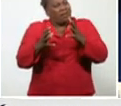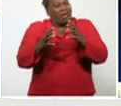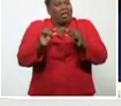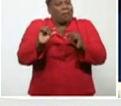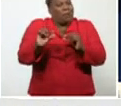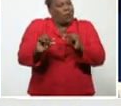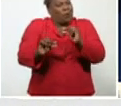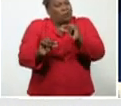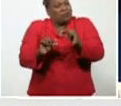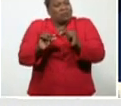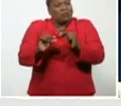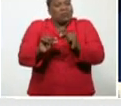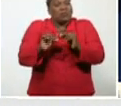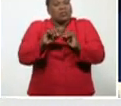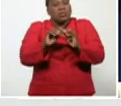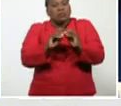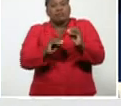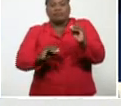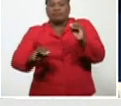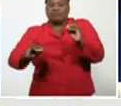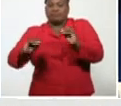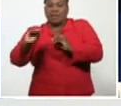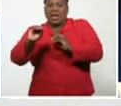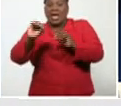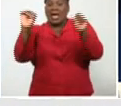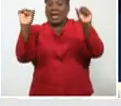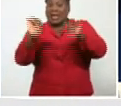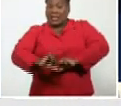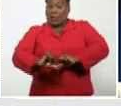lo tanto, se incorpora, como caso, crítico,